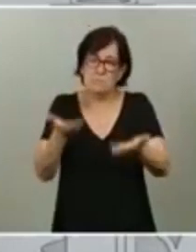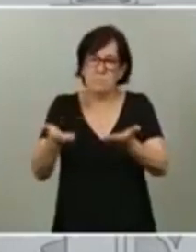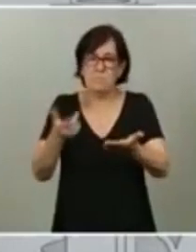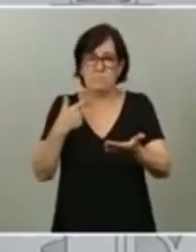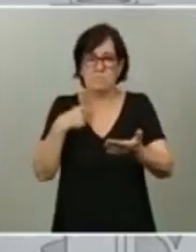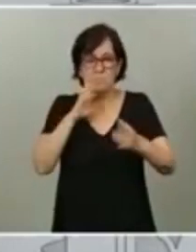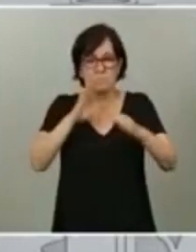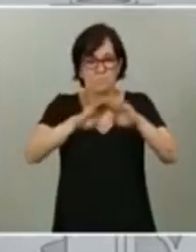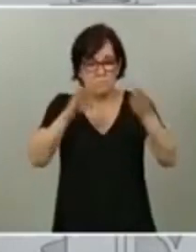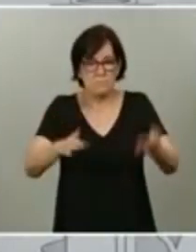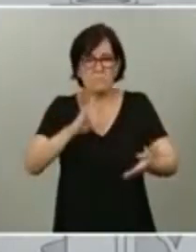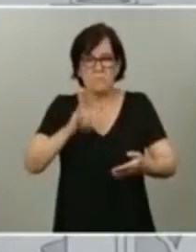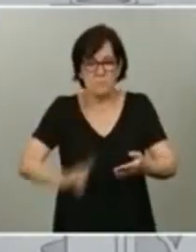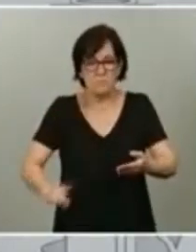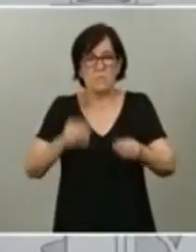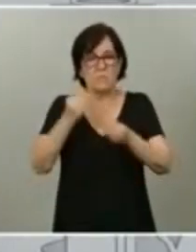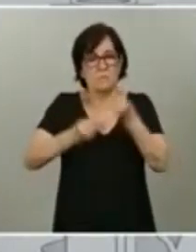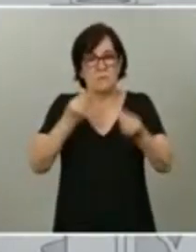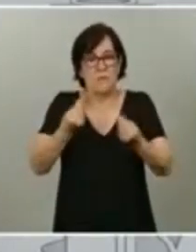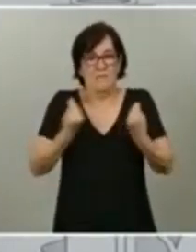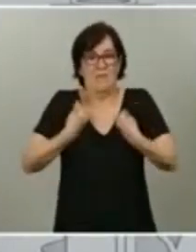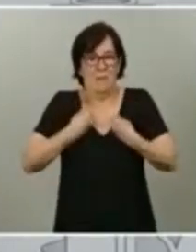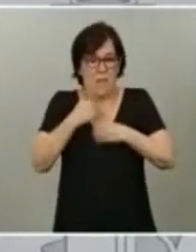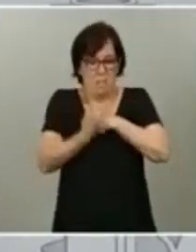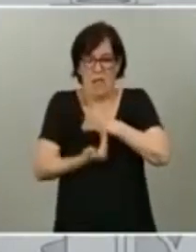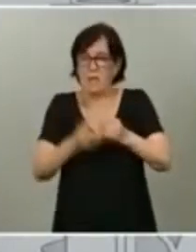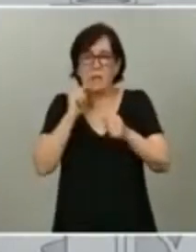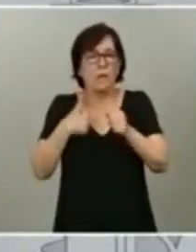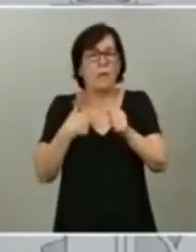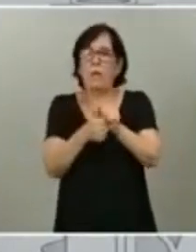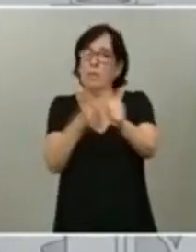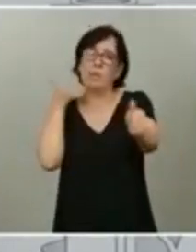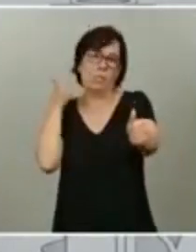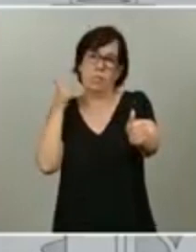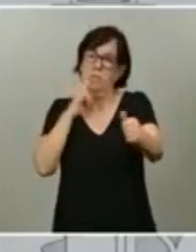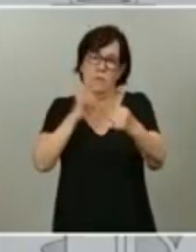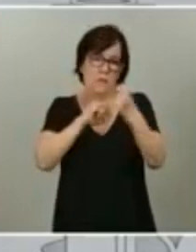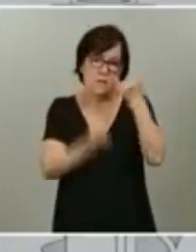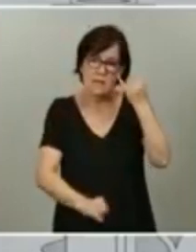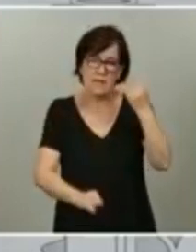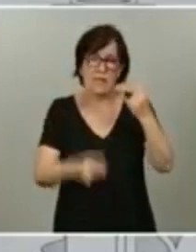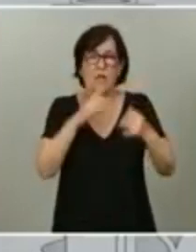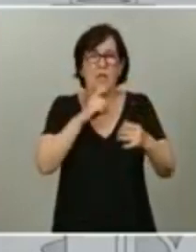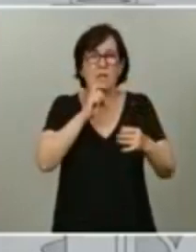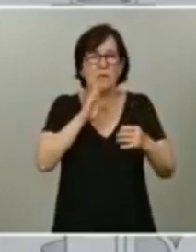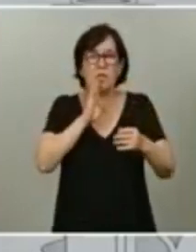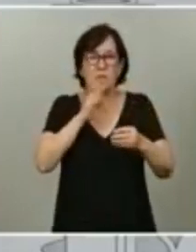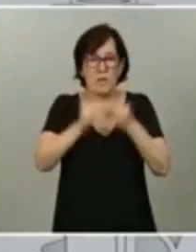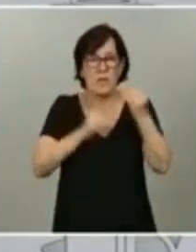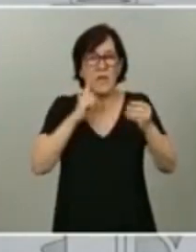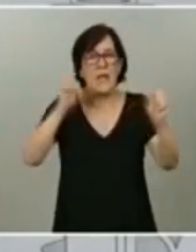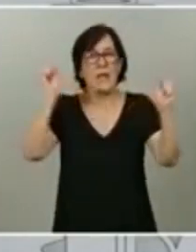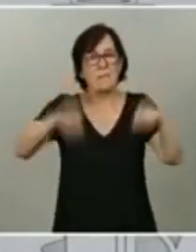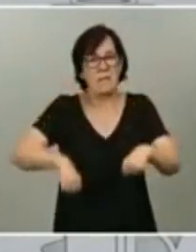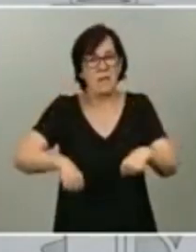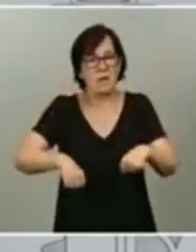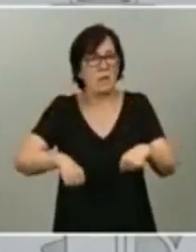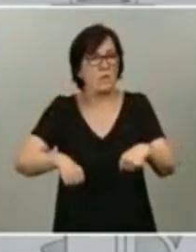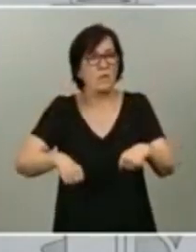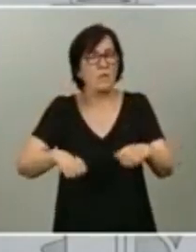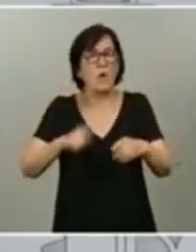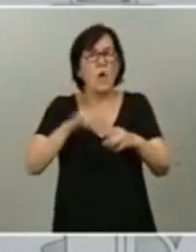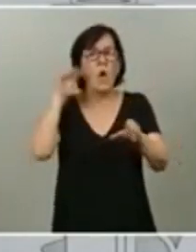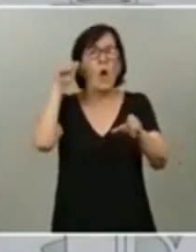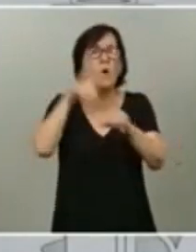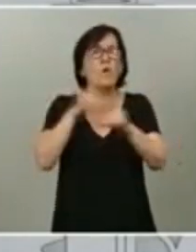energía, el sustento en definitiva, sin dejar a nadie atrás en esta crisis. Como hemos hecho, por ejemplo, al aprobar sin ningún voto en contra en el Congreso